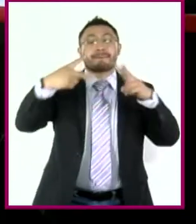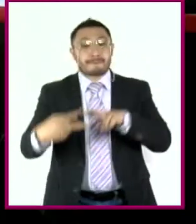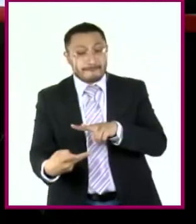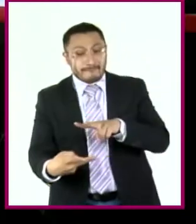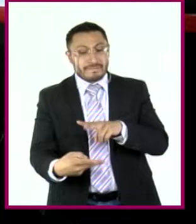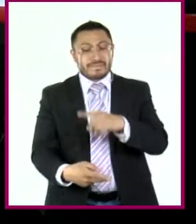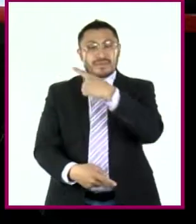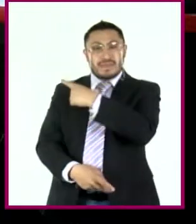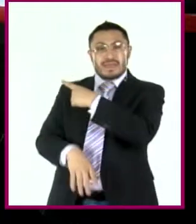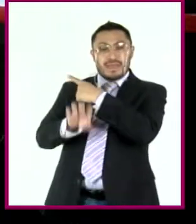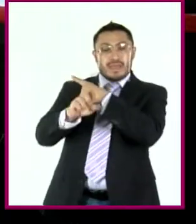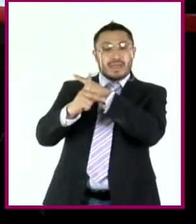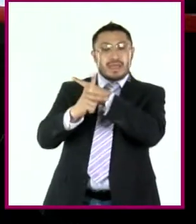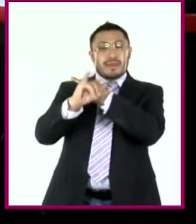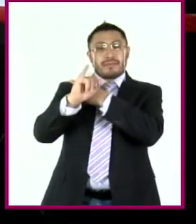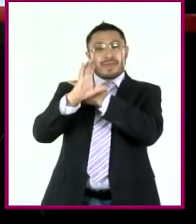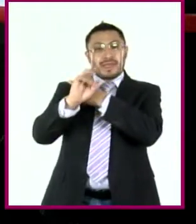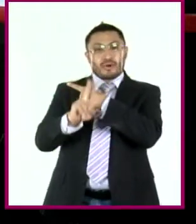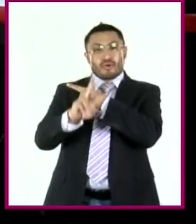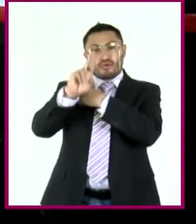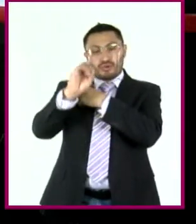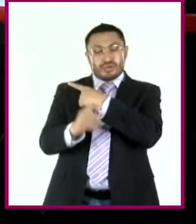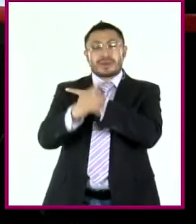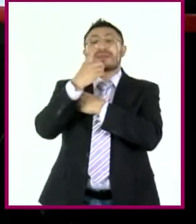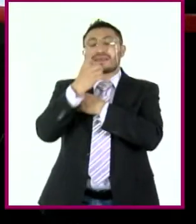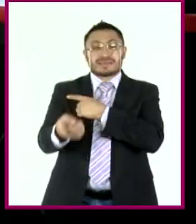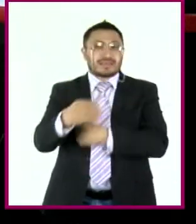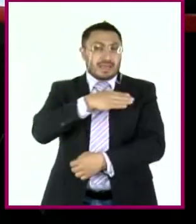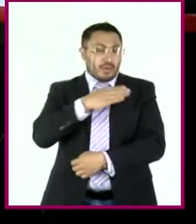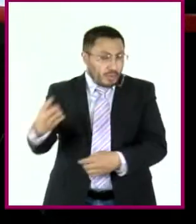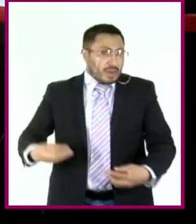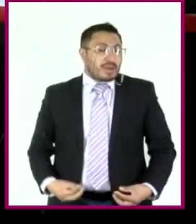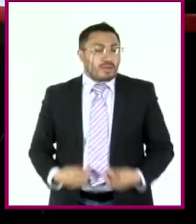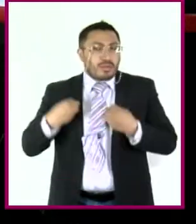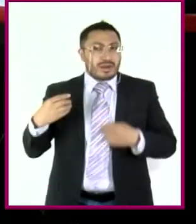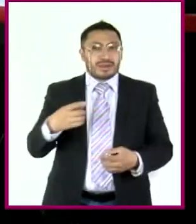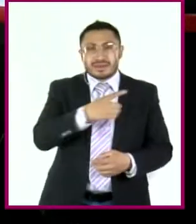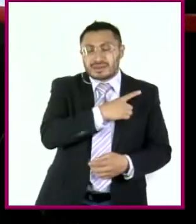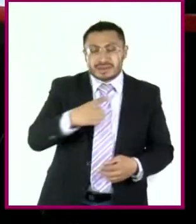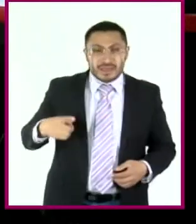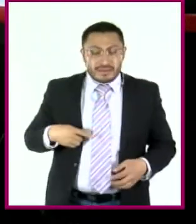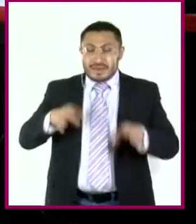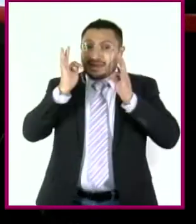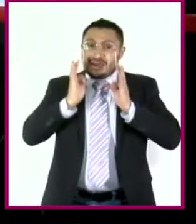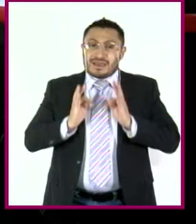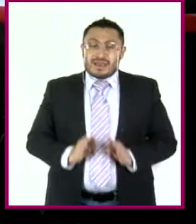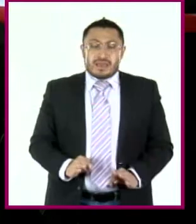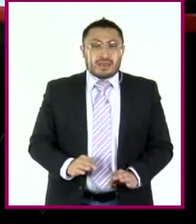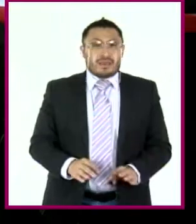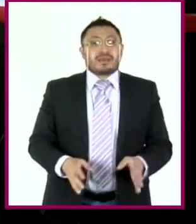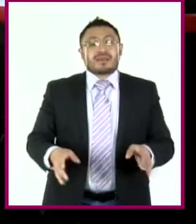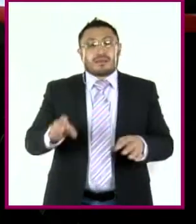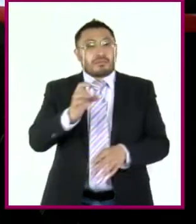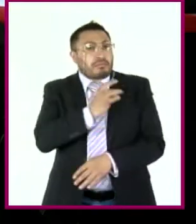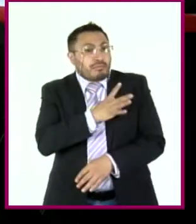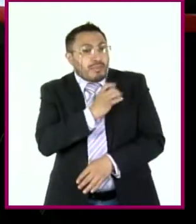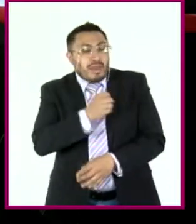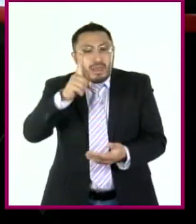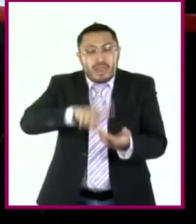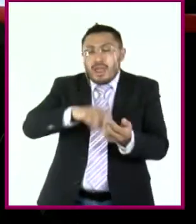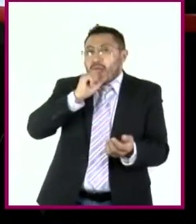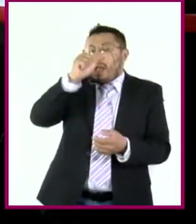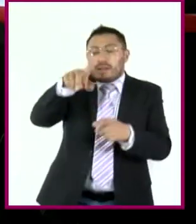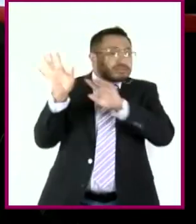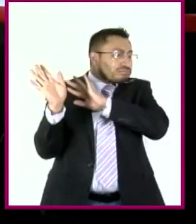Epicuro consideraba que la vida buena debe estar exenta de las perturbaciones del alma, como el miedo a perder las